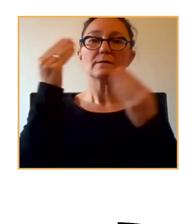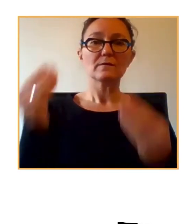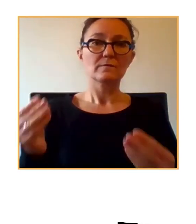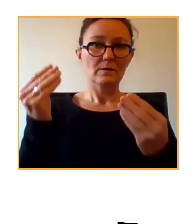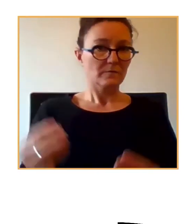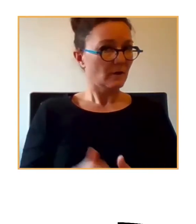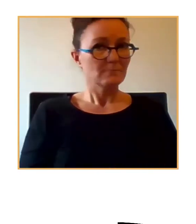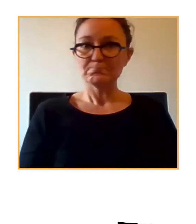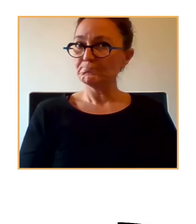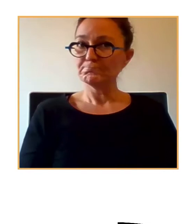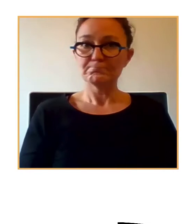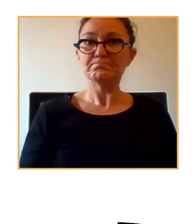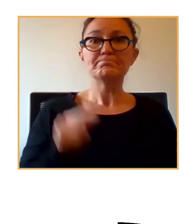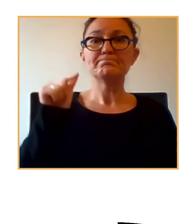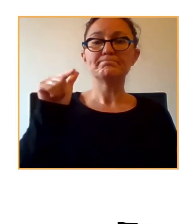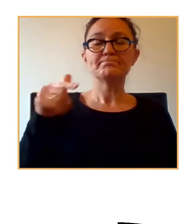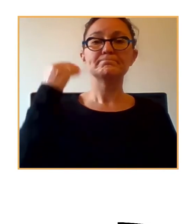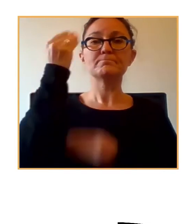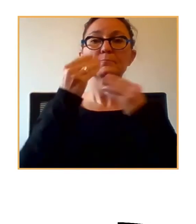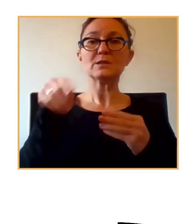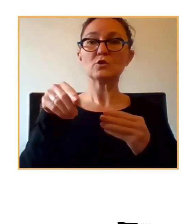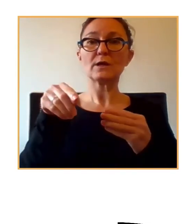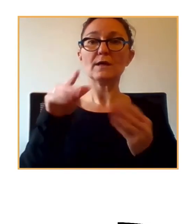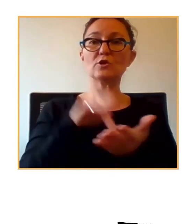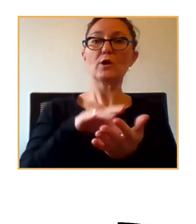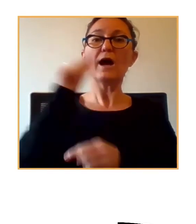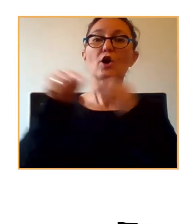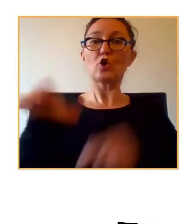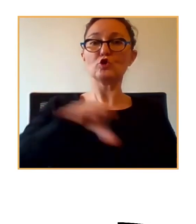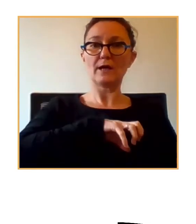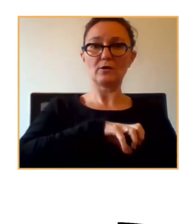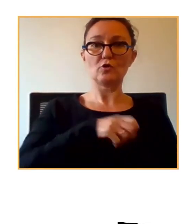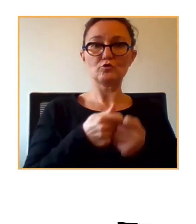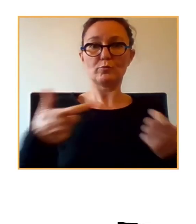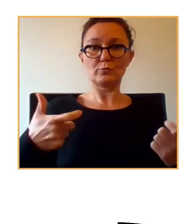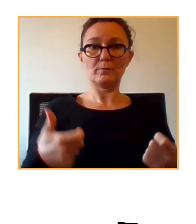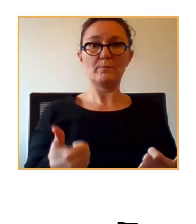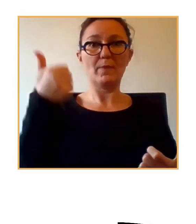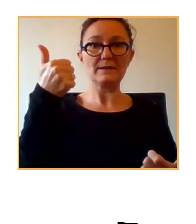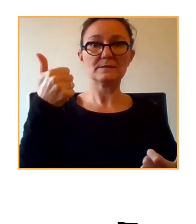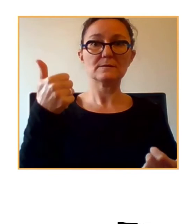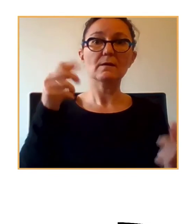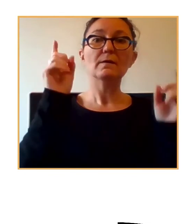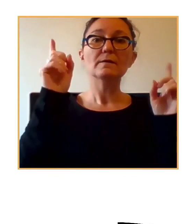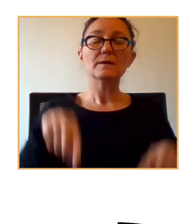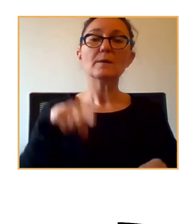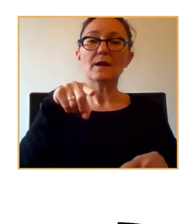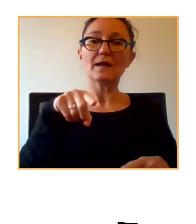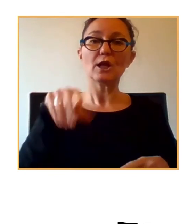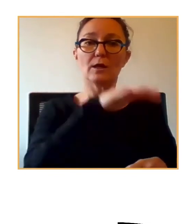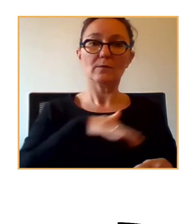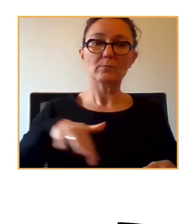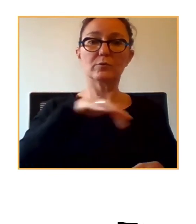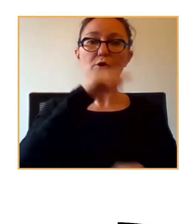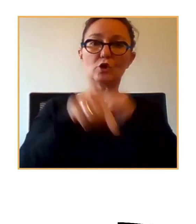es donde se están produciendo los contagios, es donde se están produciendo la principal vía de contagio, parece ser,